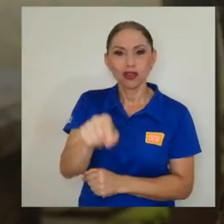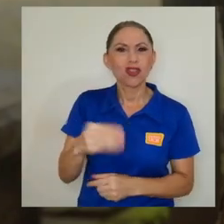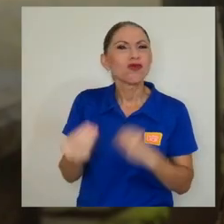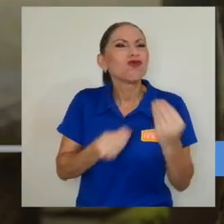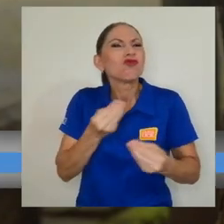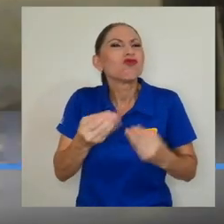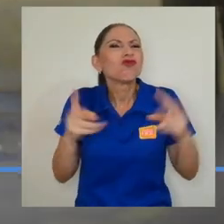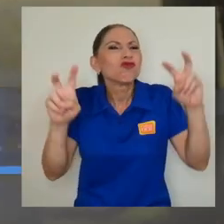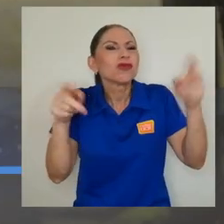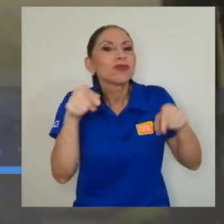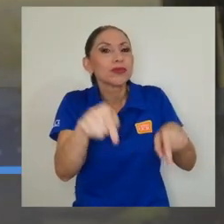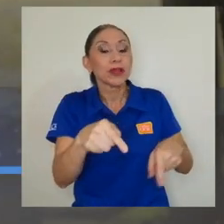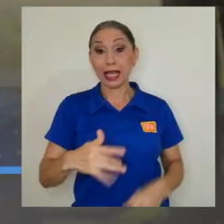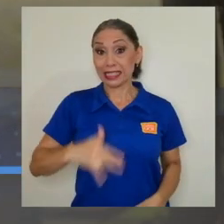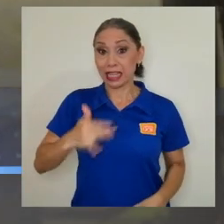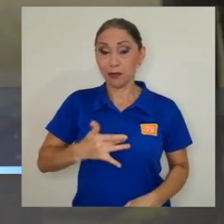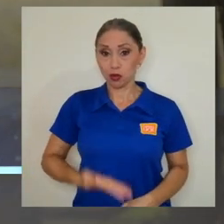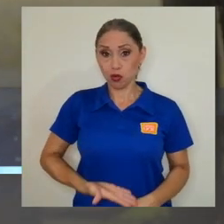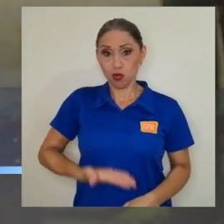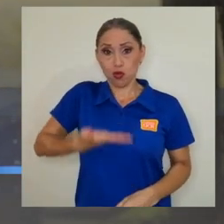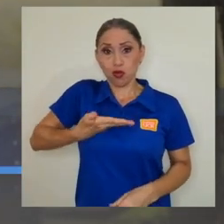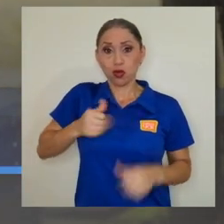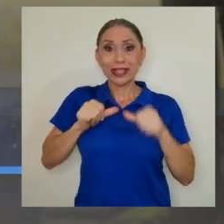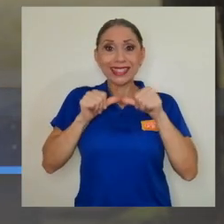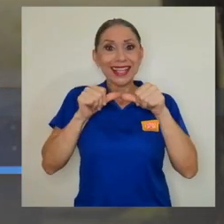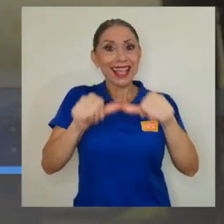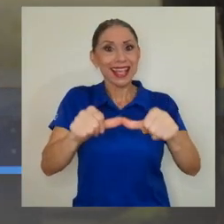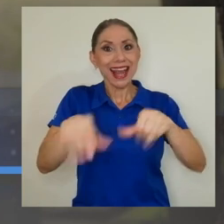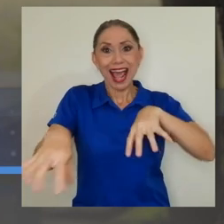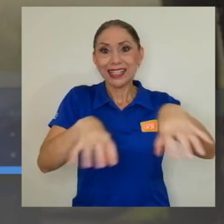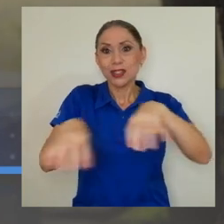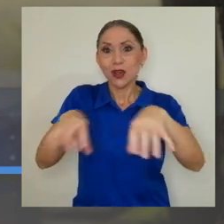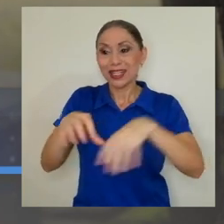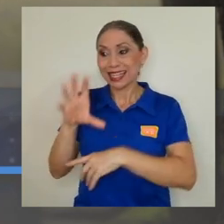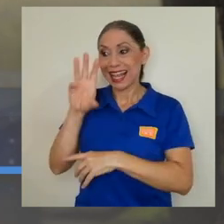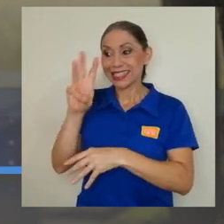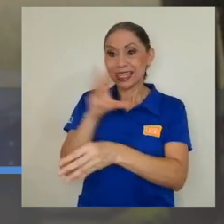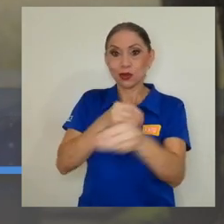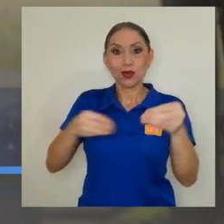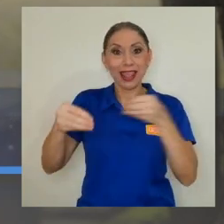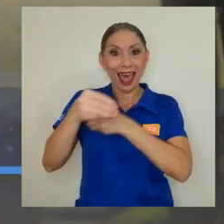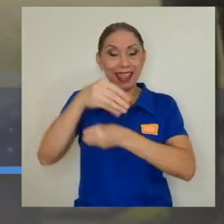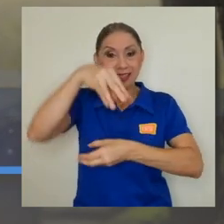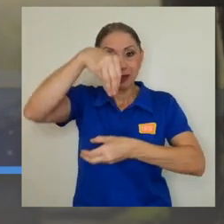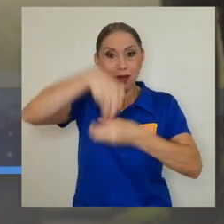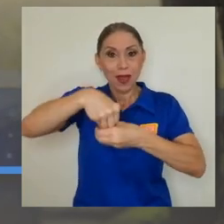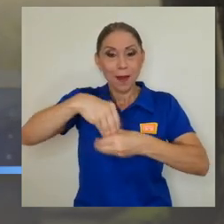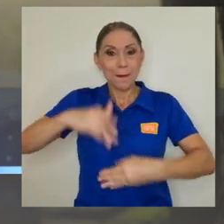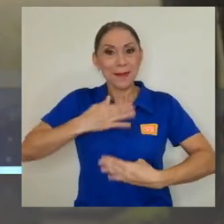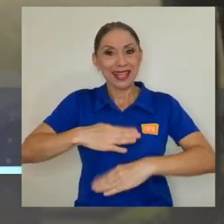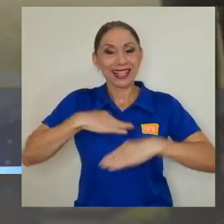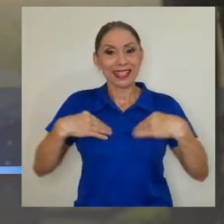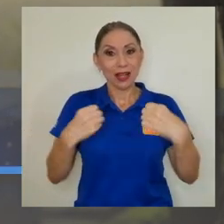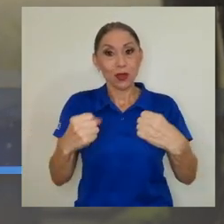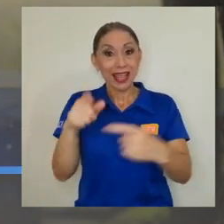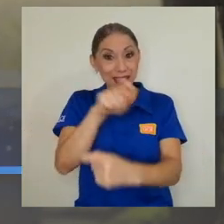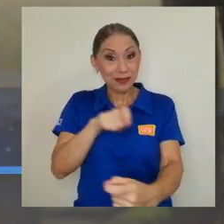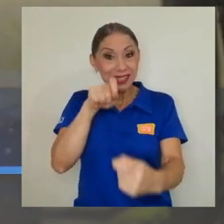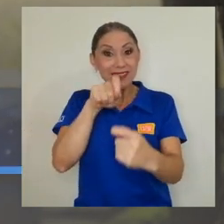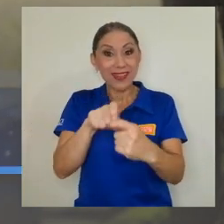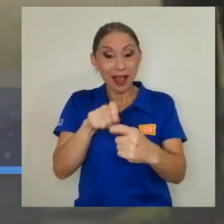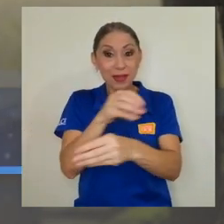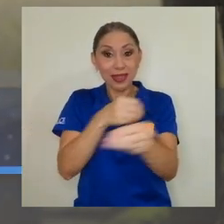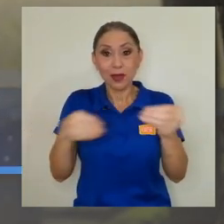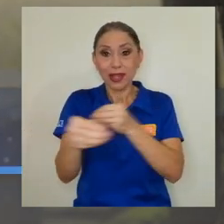Muy orgullosos de seguir materializando acciones desde las seis unidades que integran la Oficina de Bienestar y Salud, específicamente desde la Unidad de